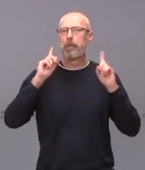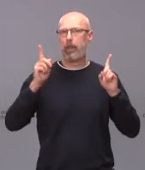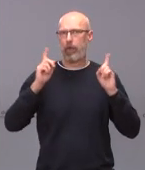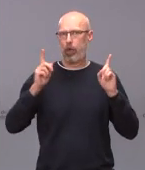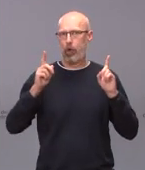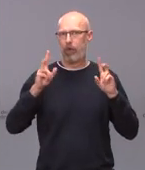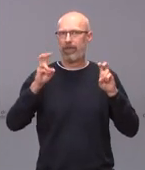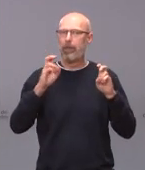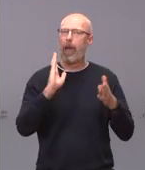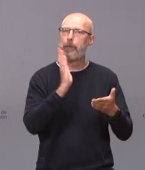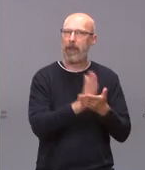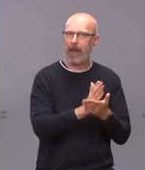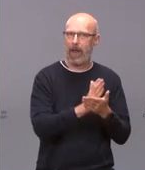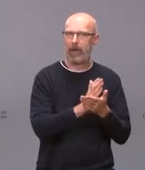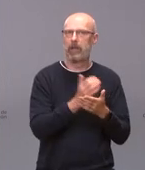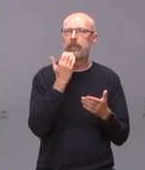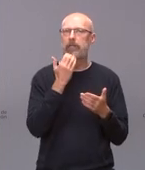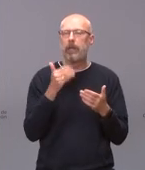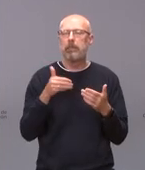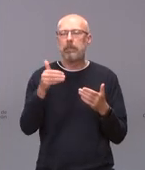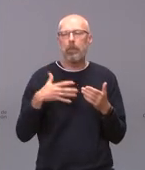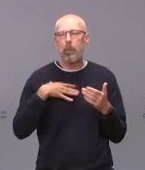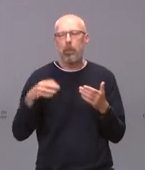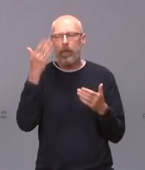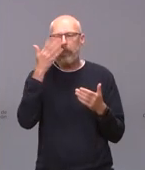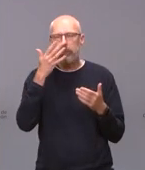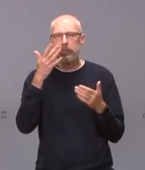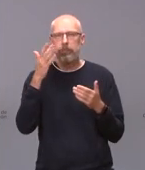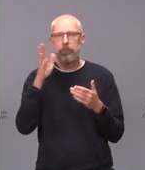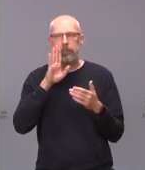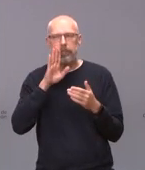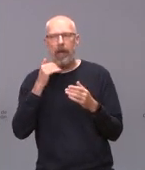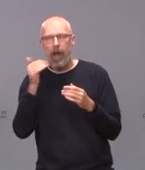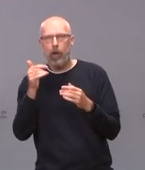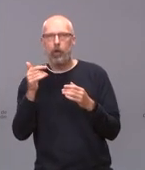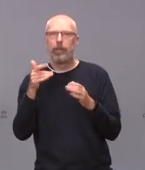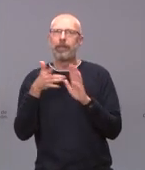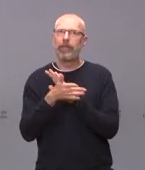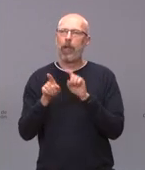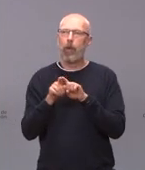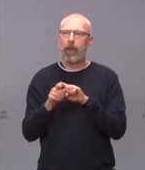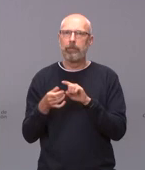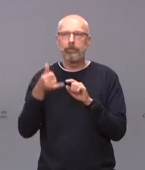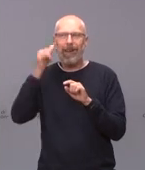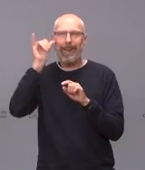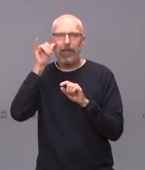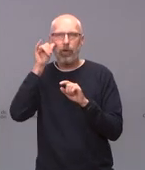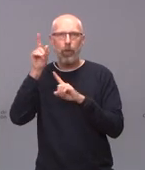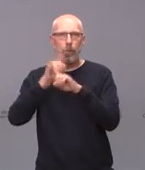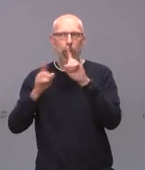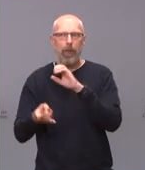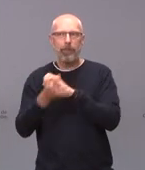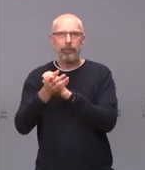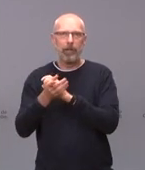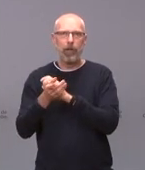penal de posibles comportamientos irregulares estamos tratando de poner barreras a la posible o eventual ilegalidad o